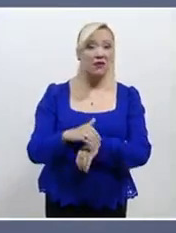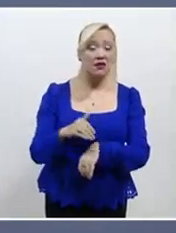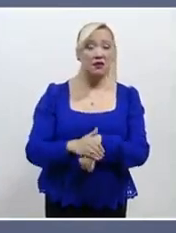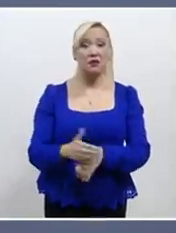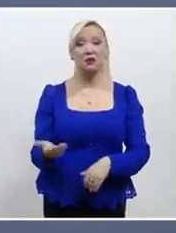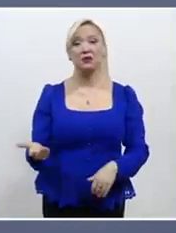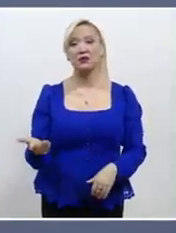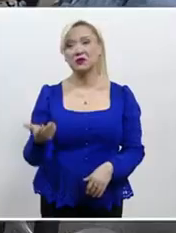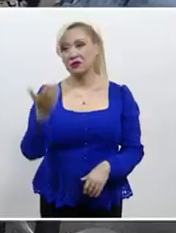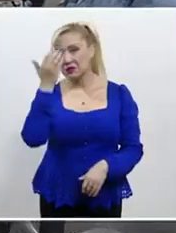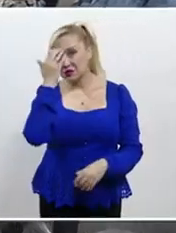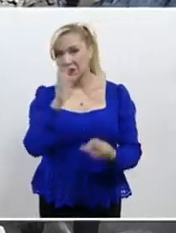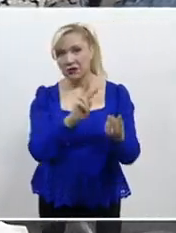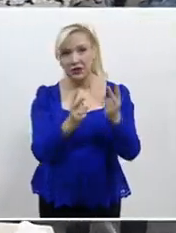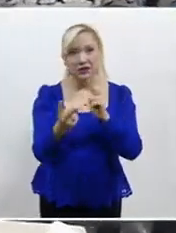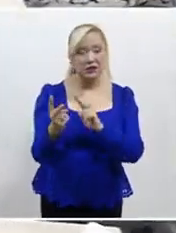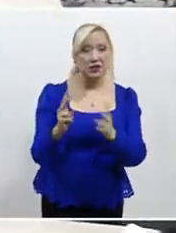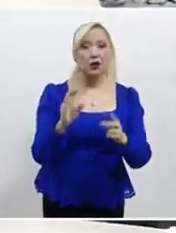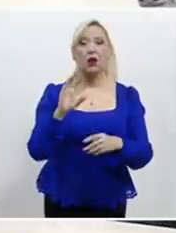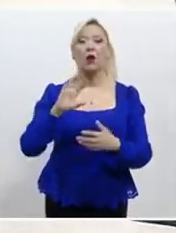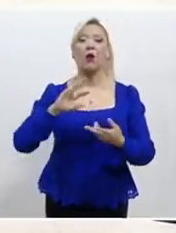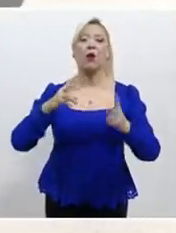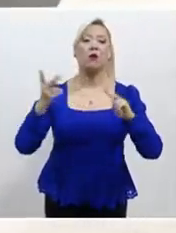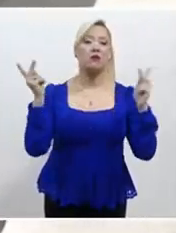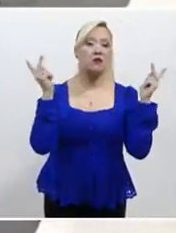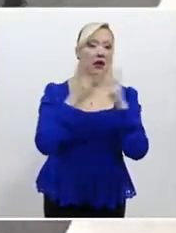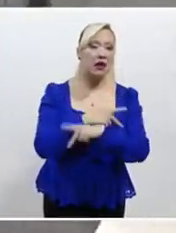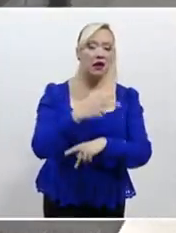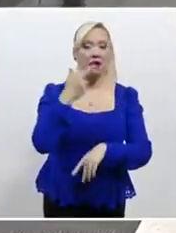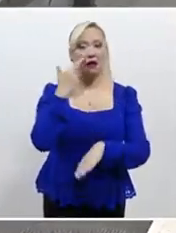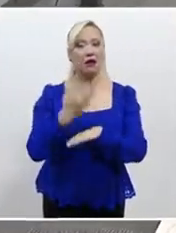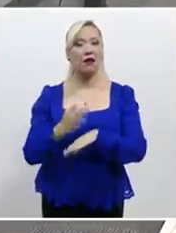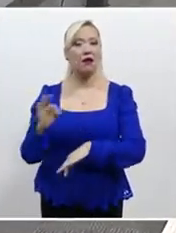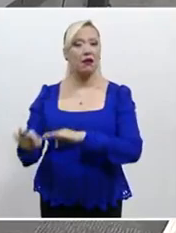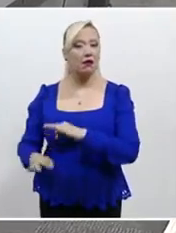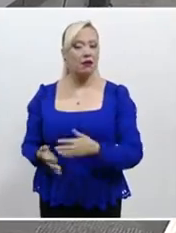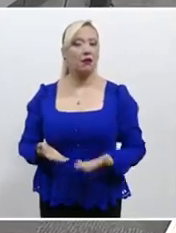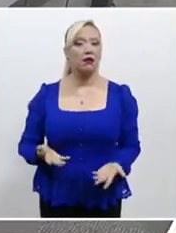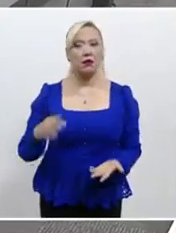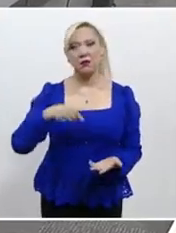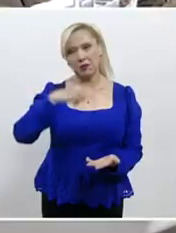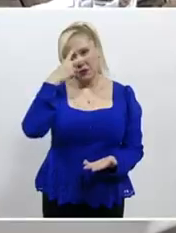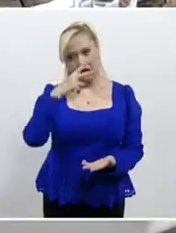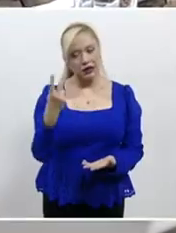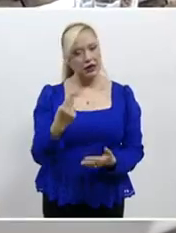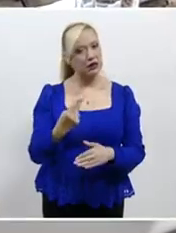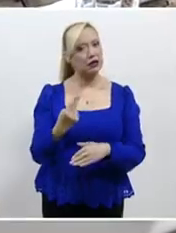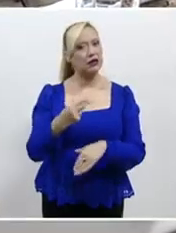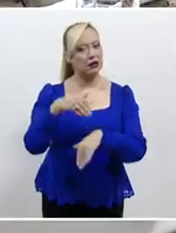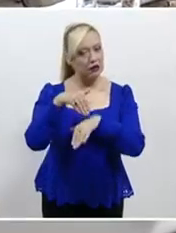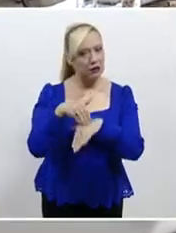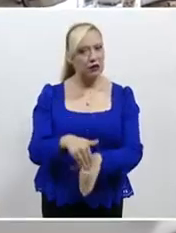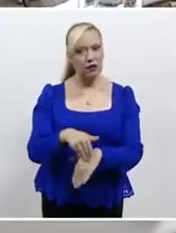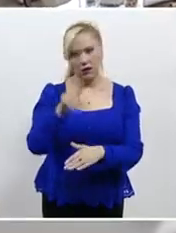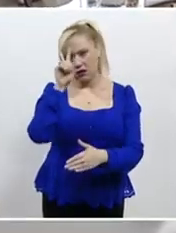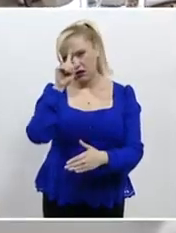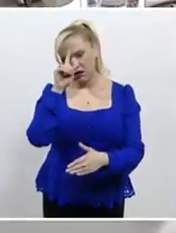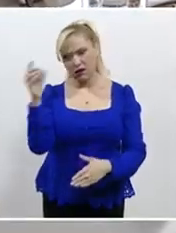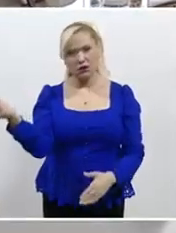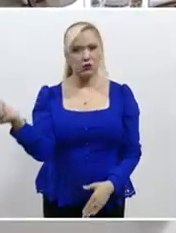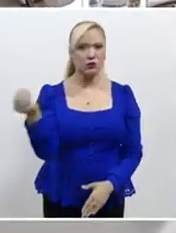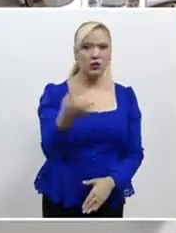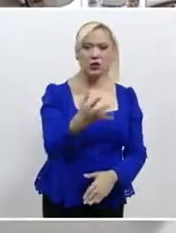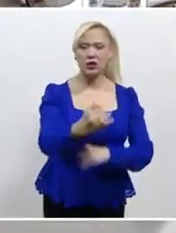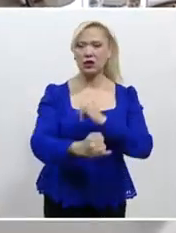o conocidos y de los tutores. En este seminario se destacó la importancia de que México cumpla las recomendaciones que han emitido organismos